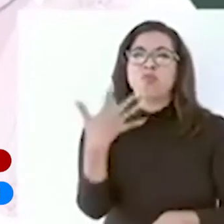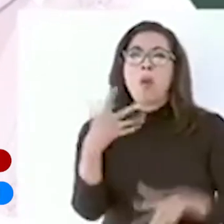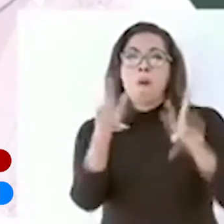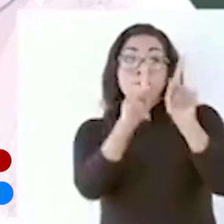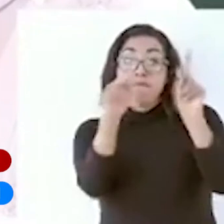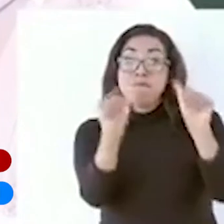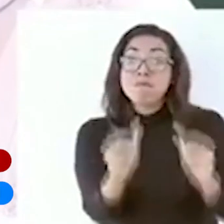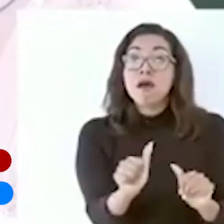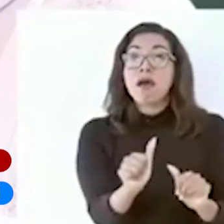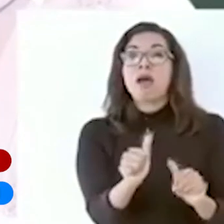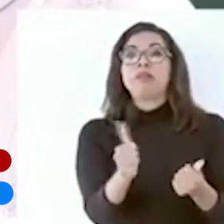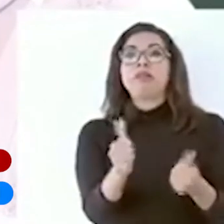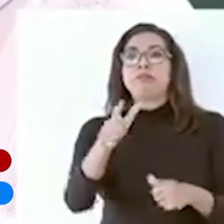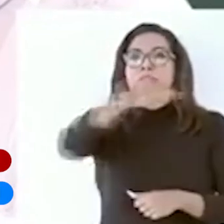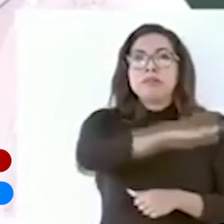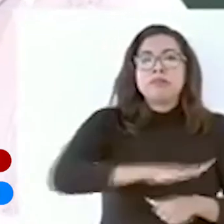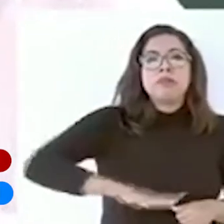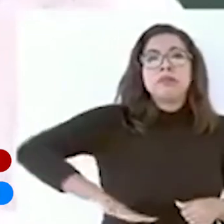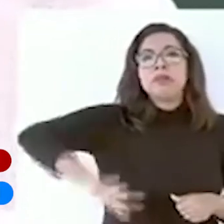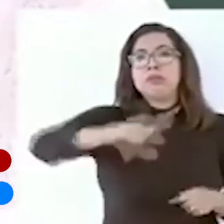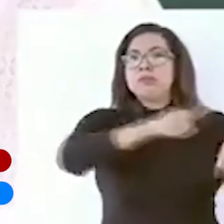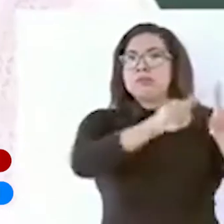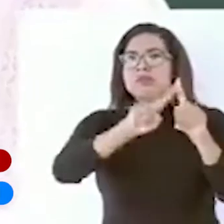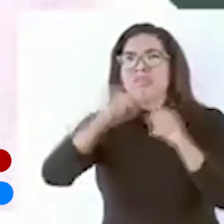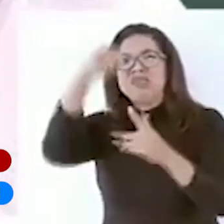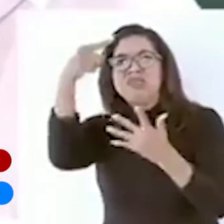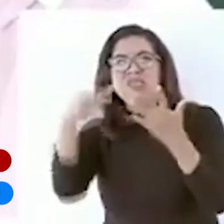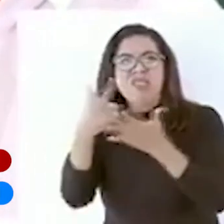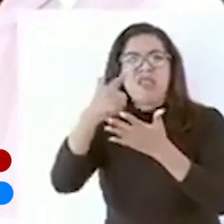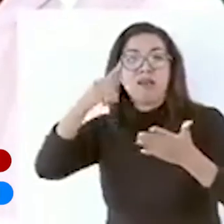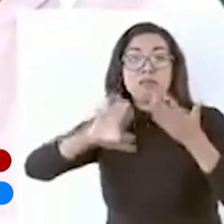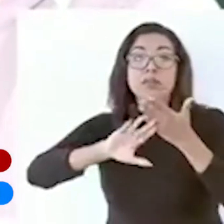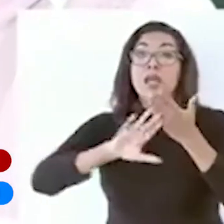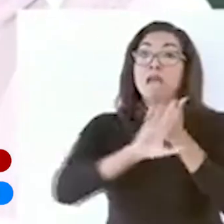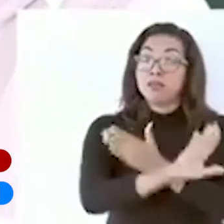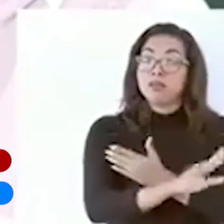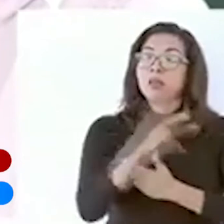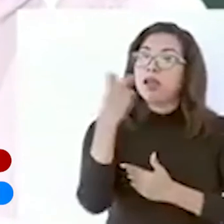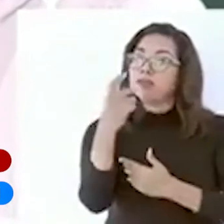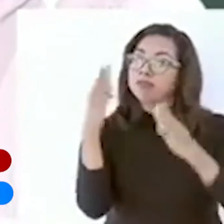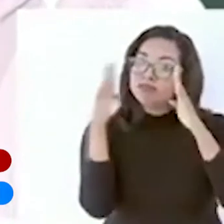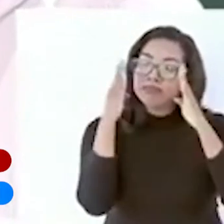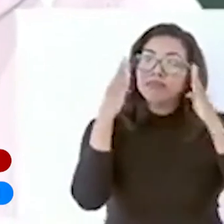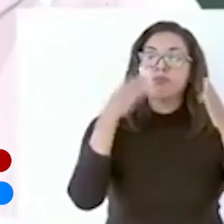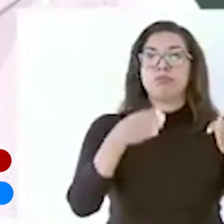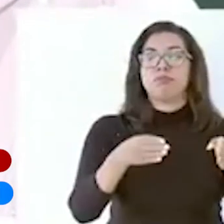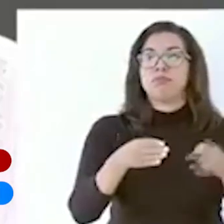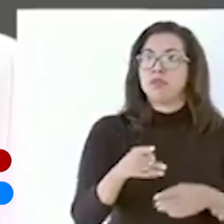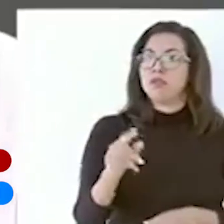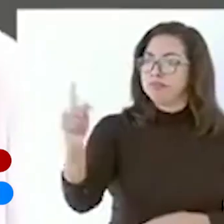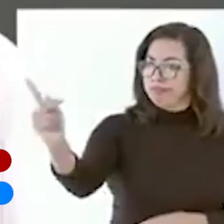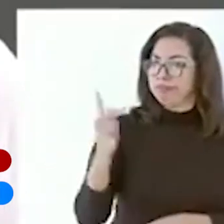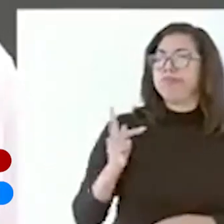más preventivo de las causas del desorden y del delito. Como usted, tengo la convicción